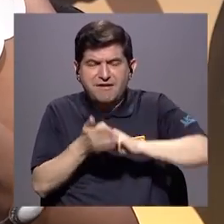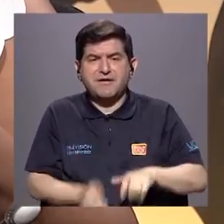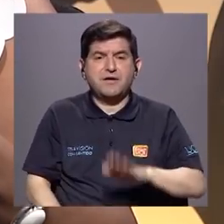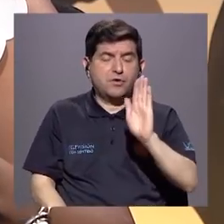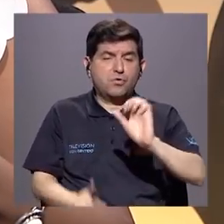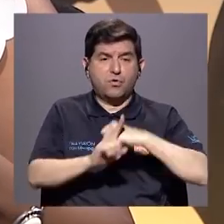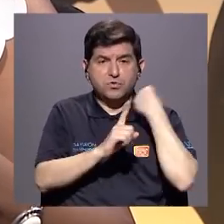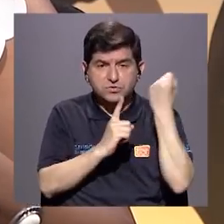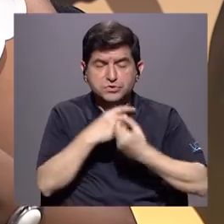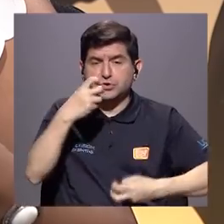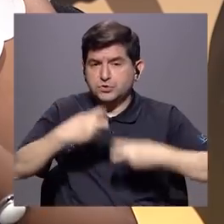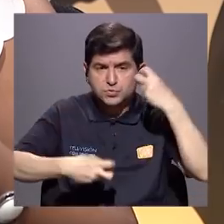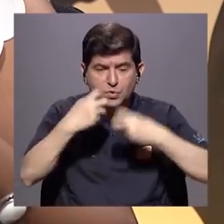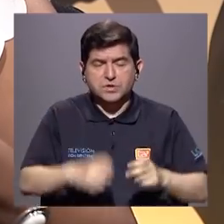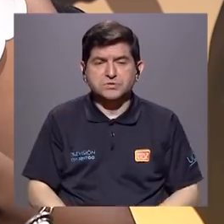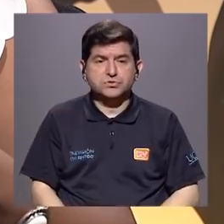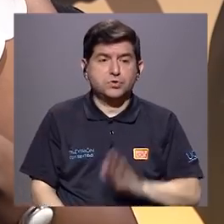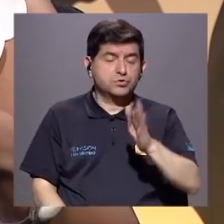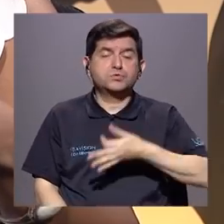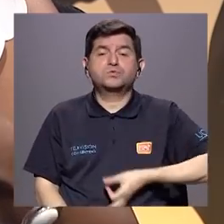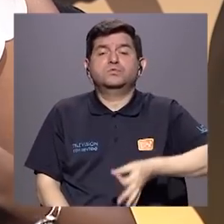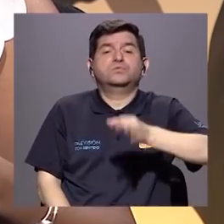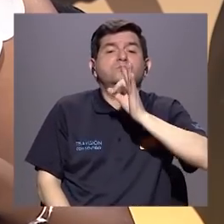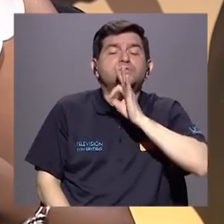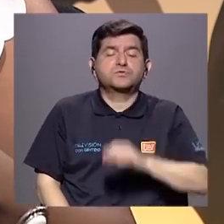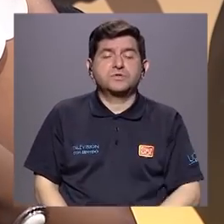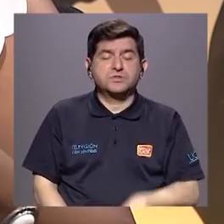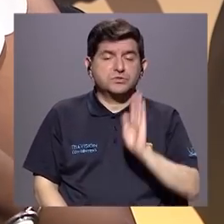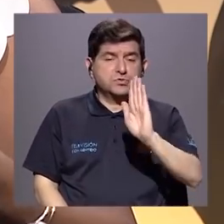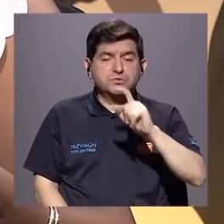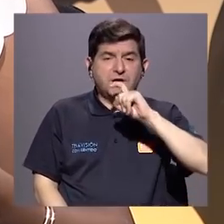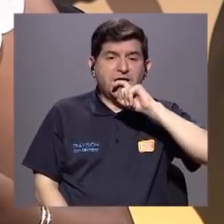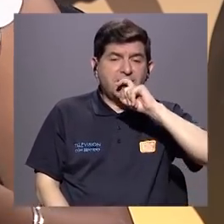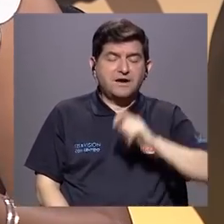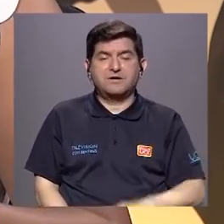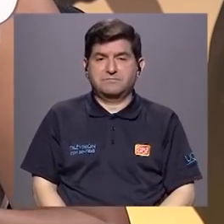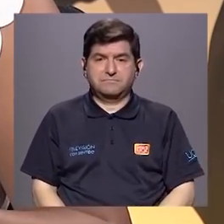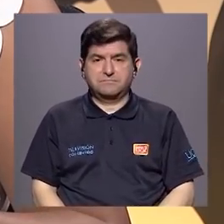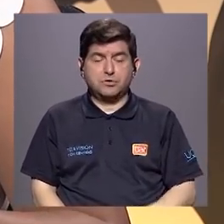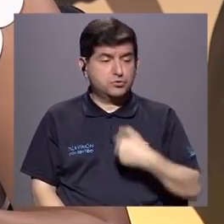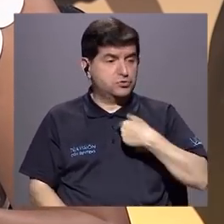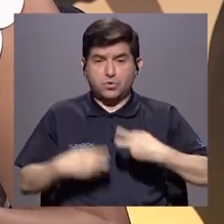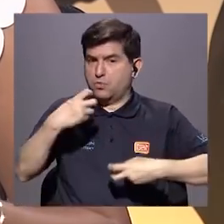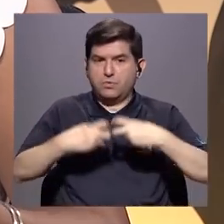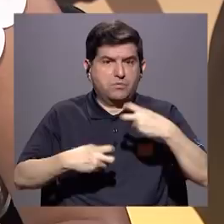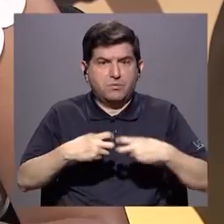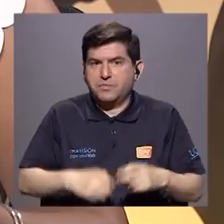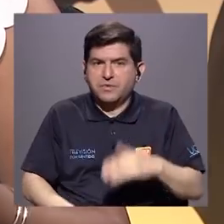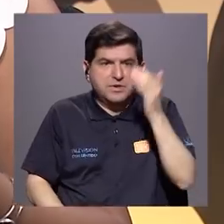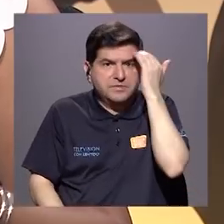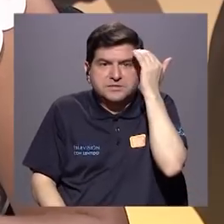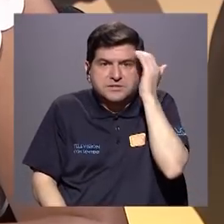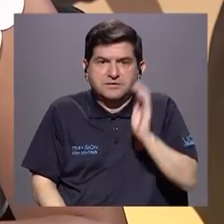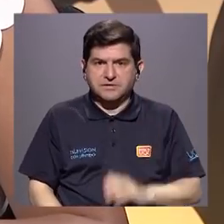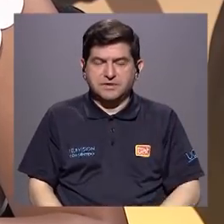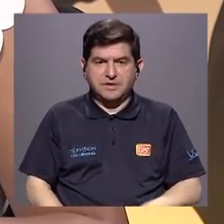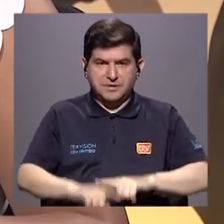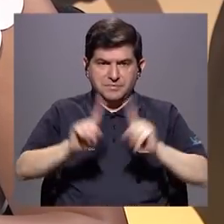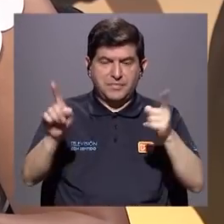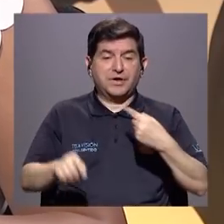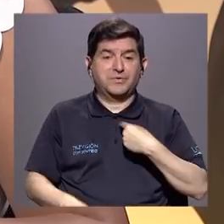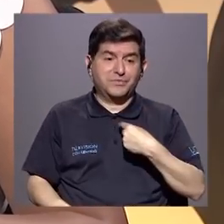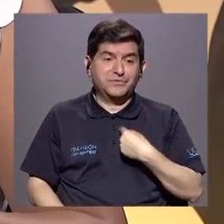rollos, tiene que ver con sus problemas, tiene que ver con sus frustraciones, sus celos, sus envidias. Yo no tengo por qué saberlas, pero me hacen a mí